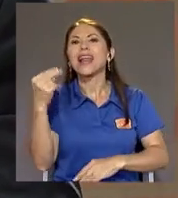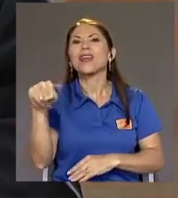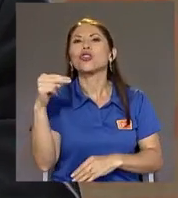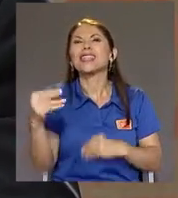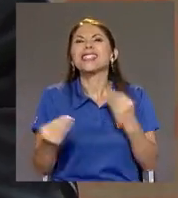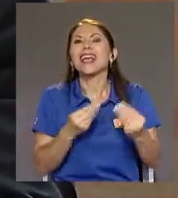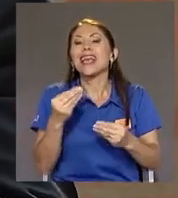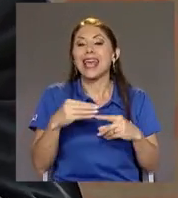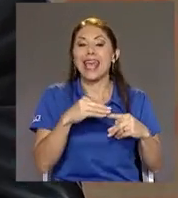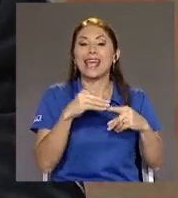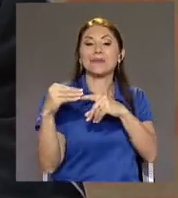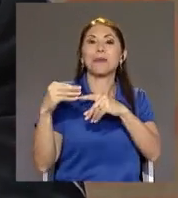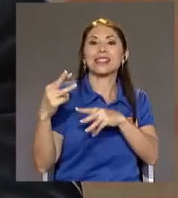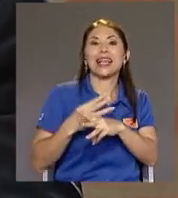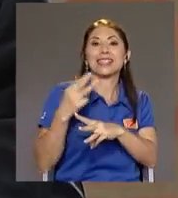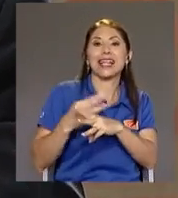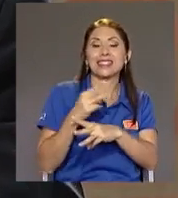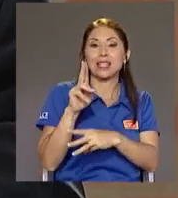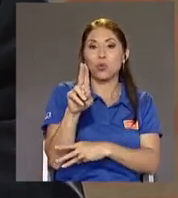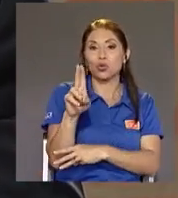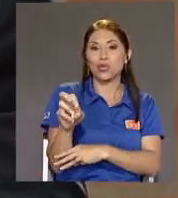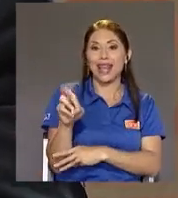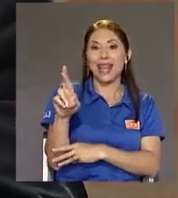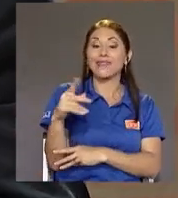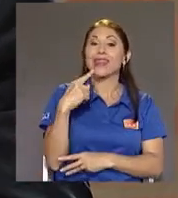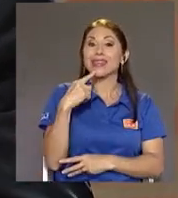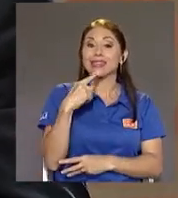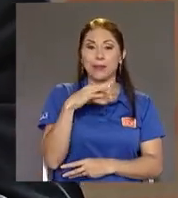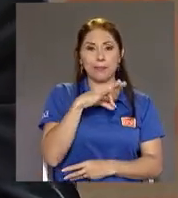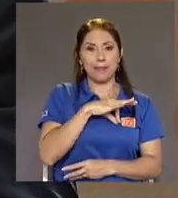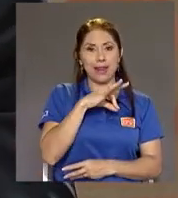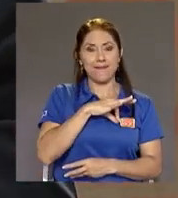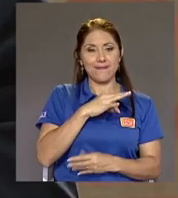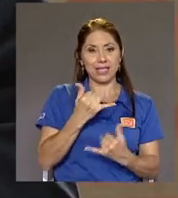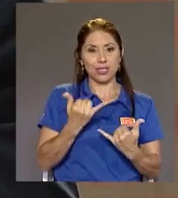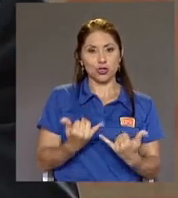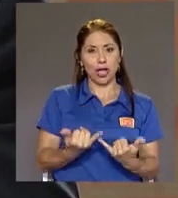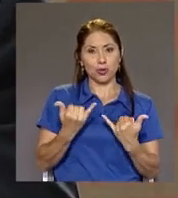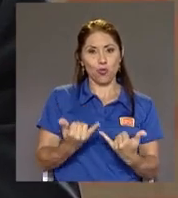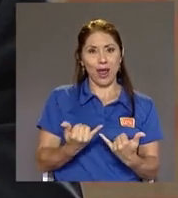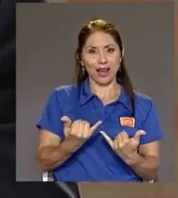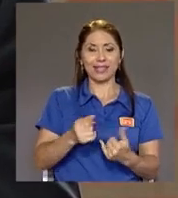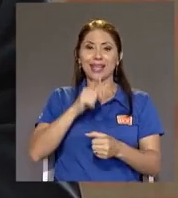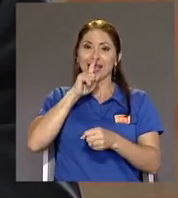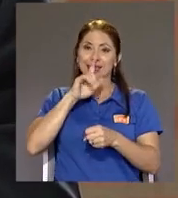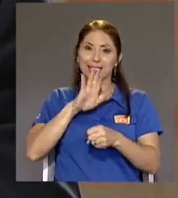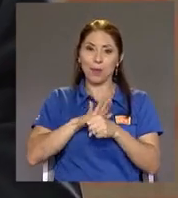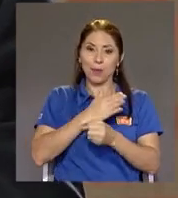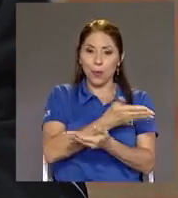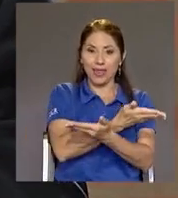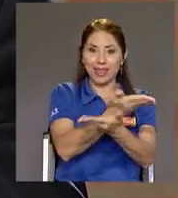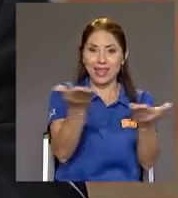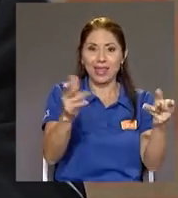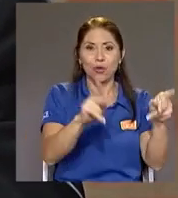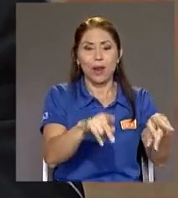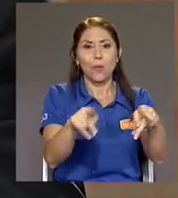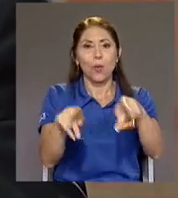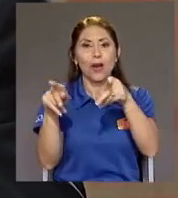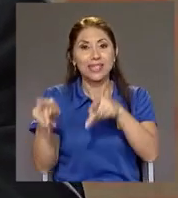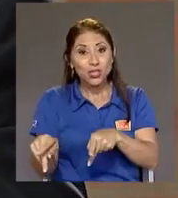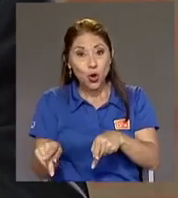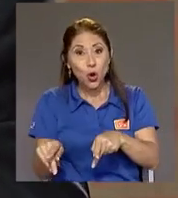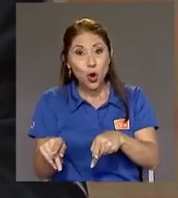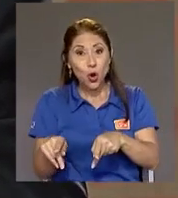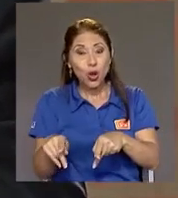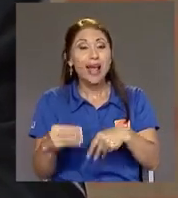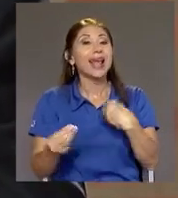UCB Dicen que los beneficios Actuales Que se están prometiendo A la población Llegarán a